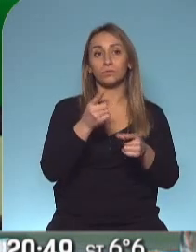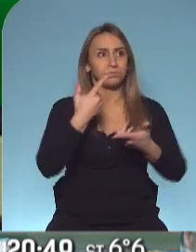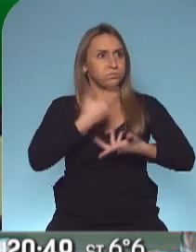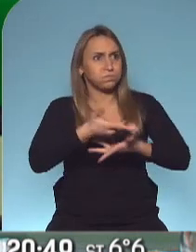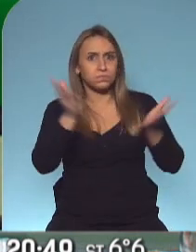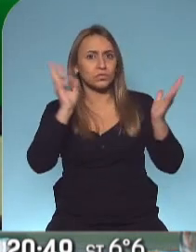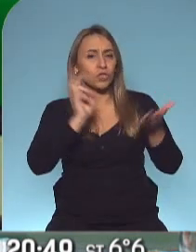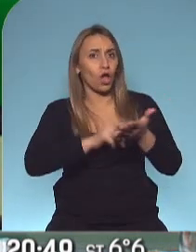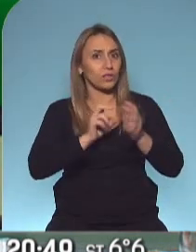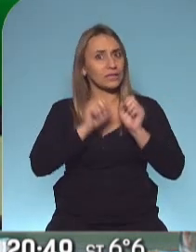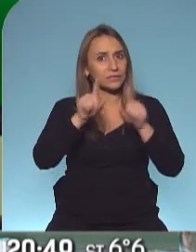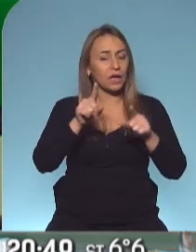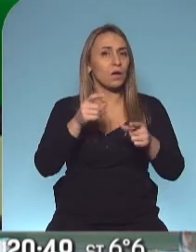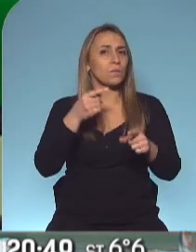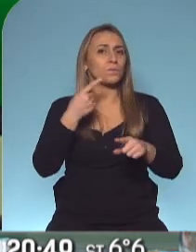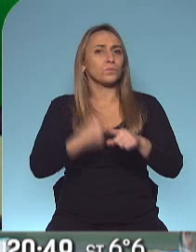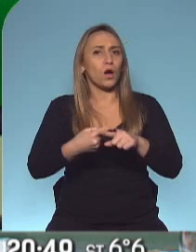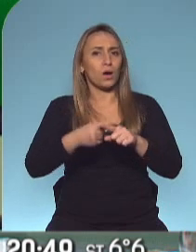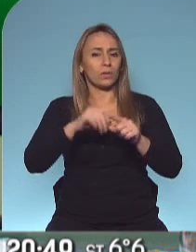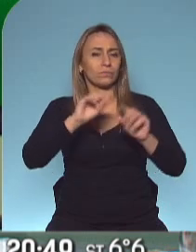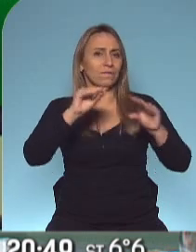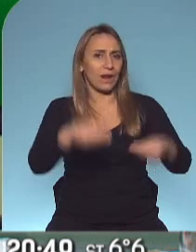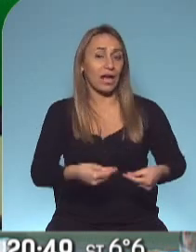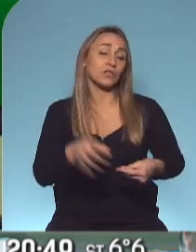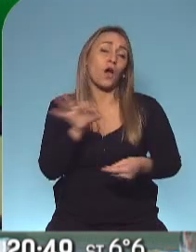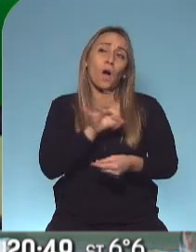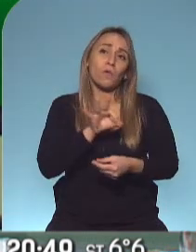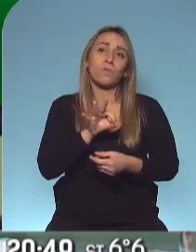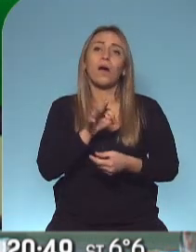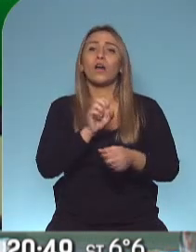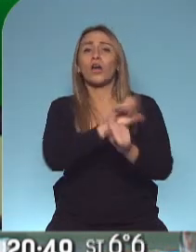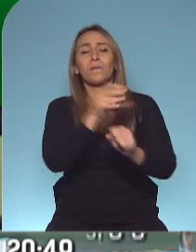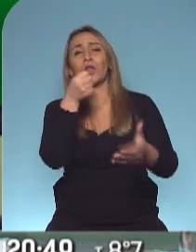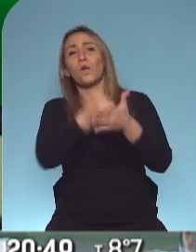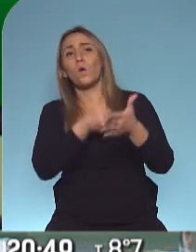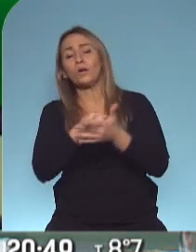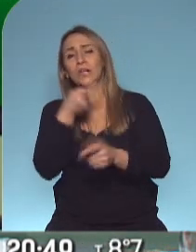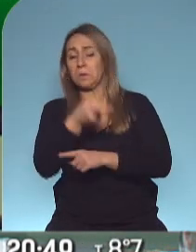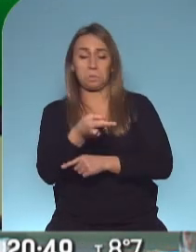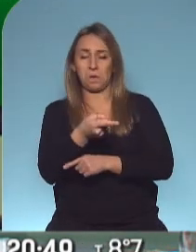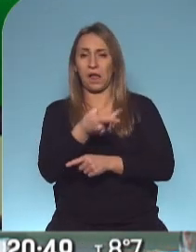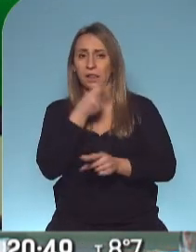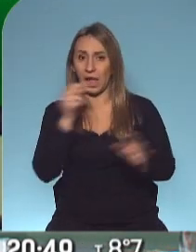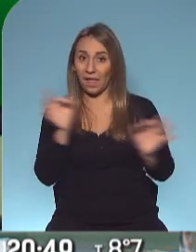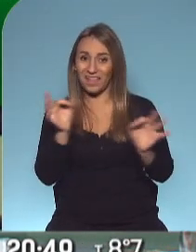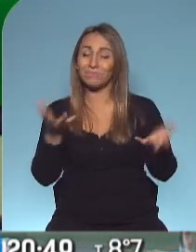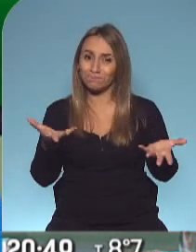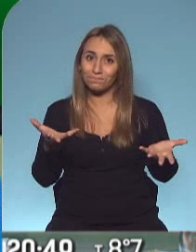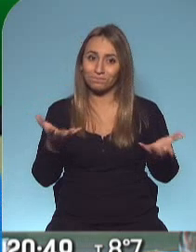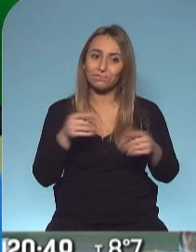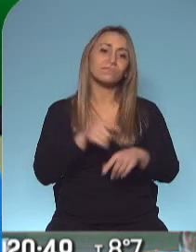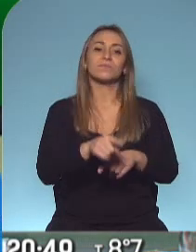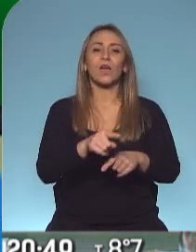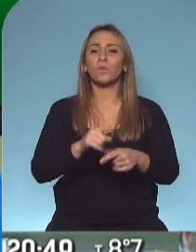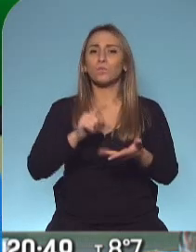fracaso o por su no intento de lucha frente al coronavirus. En ese momento había 300.000 infectados y la noticia, o una de noticias